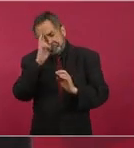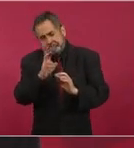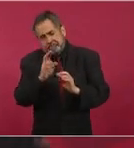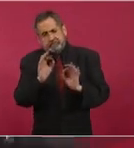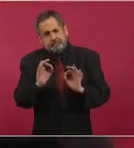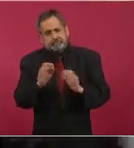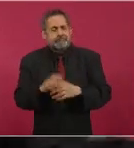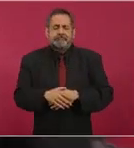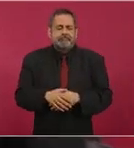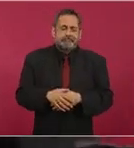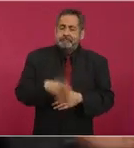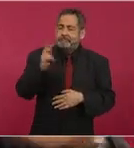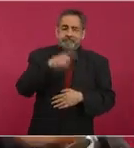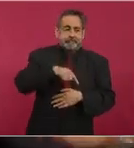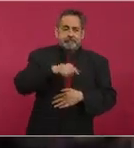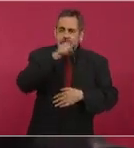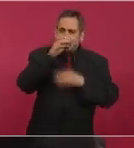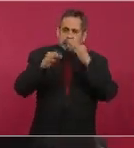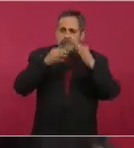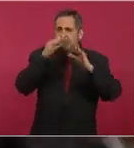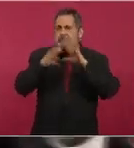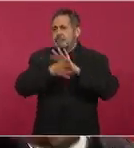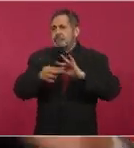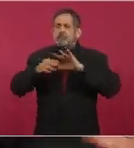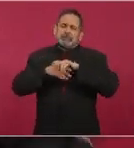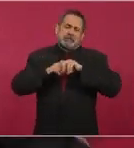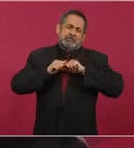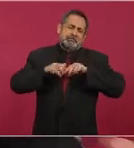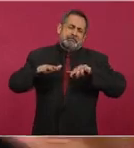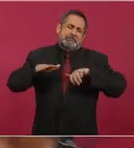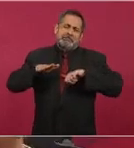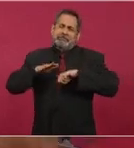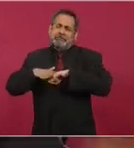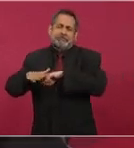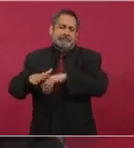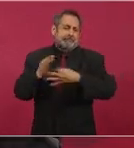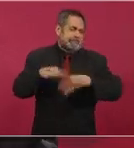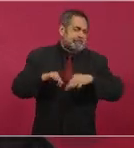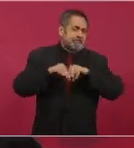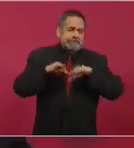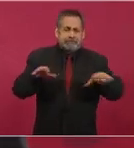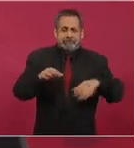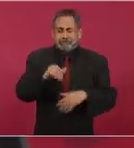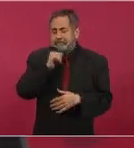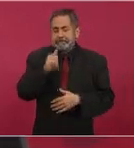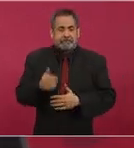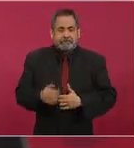No le dieron o no le han dado hasta ahora la importancia que tiene.